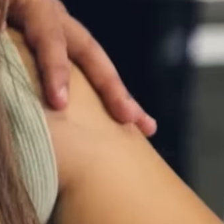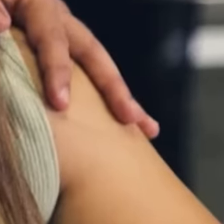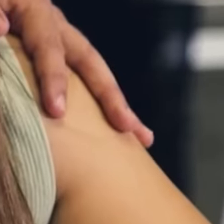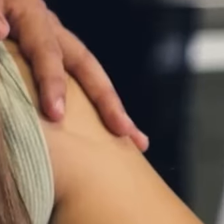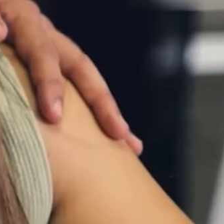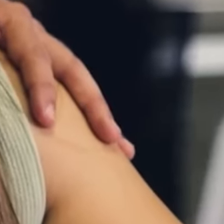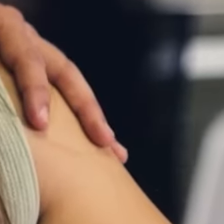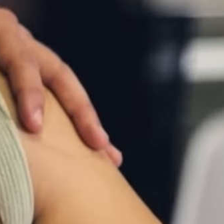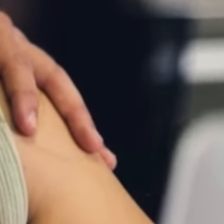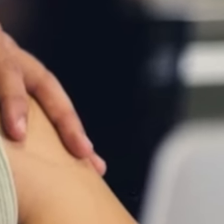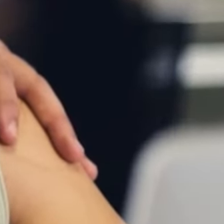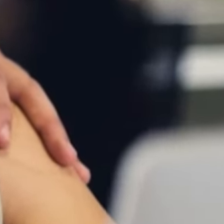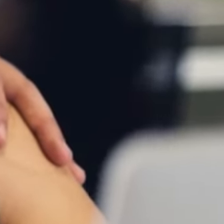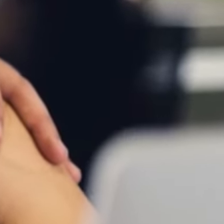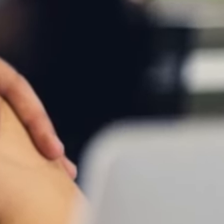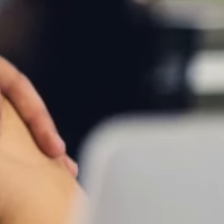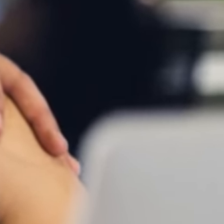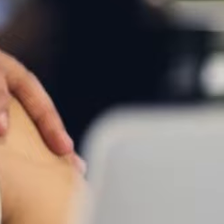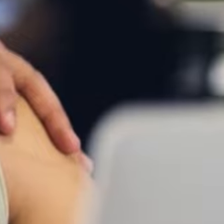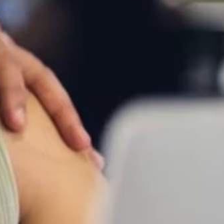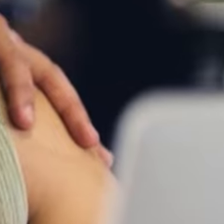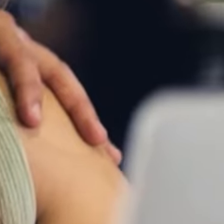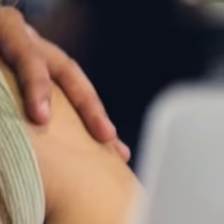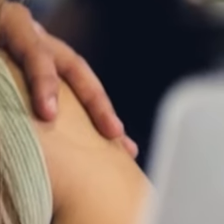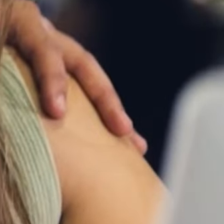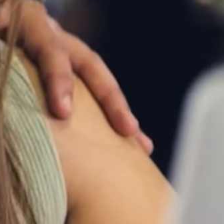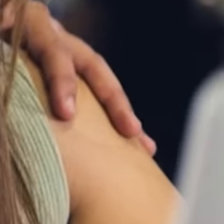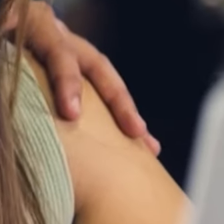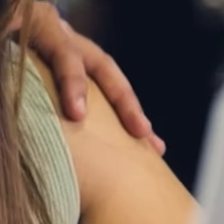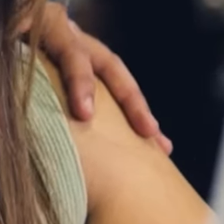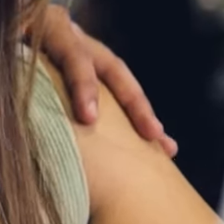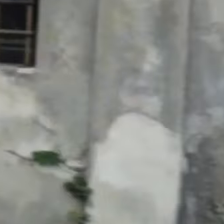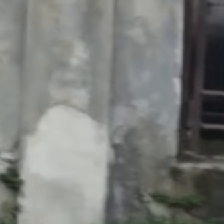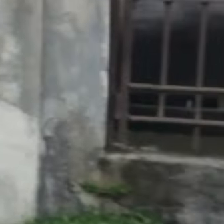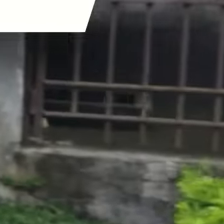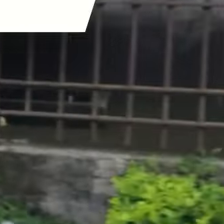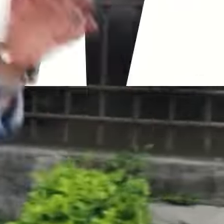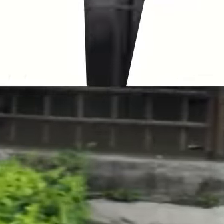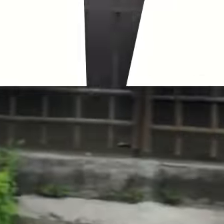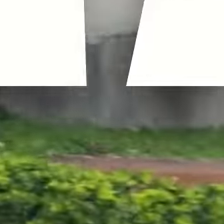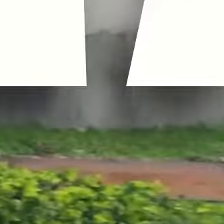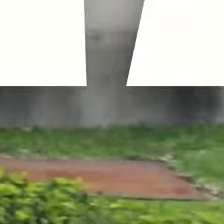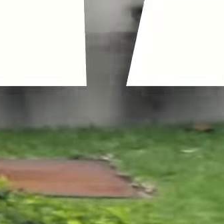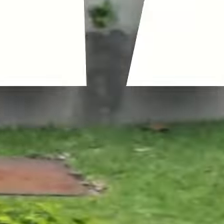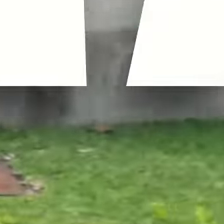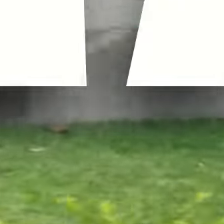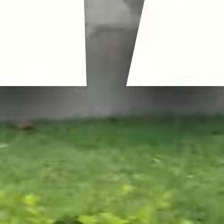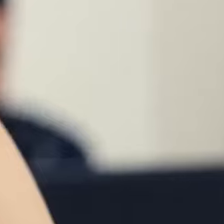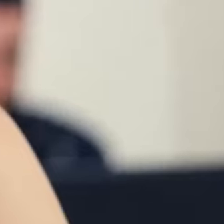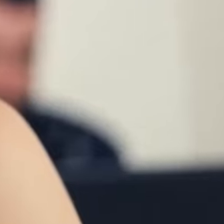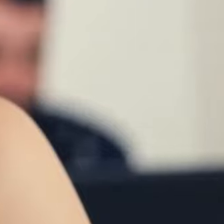¡Uy! ¿Por qué piensa que me puede tocar? ¡Qué rica!